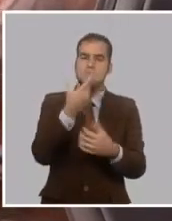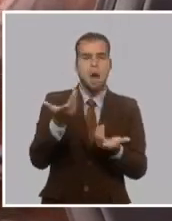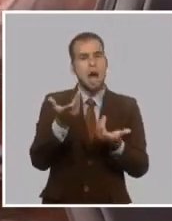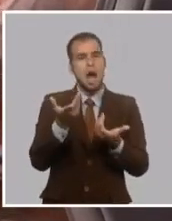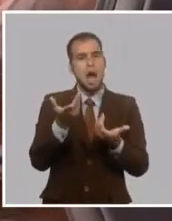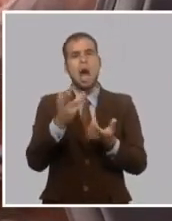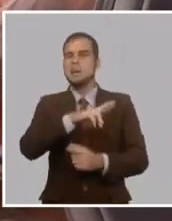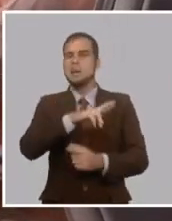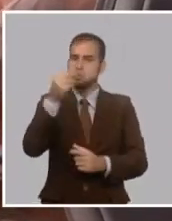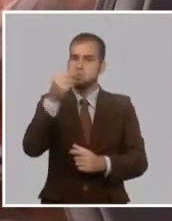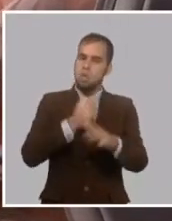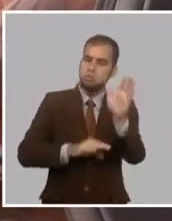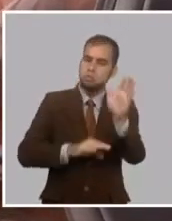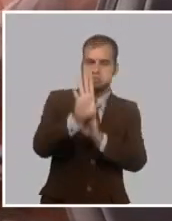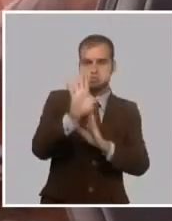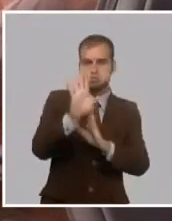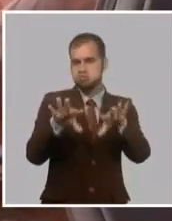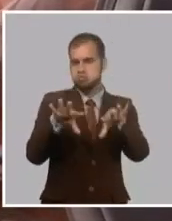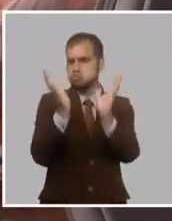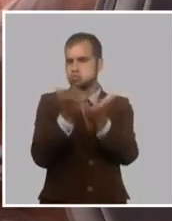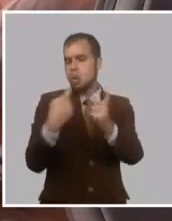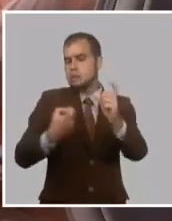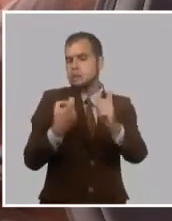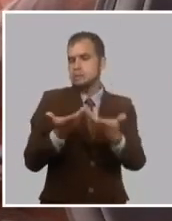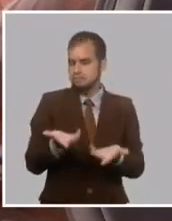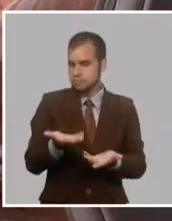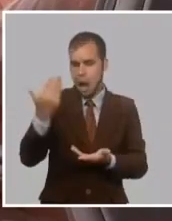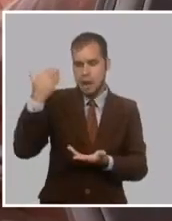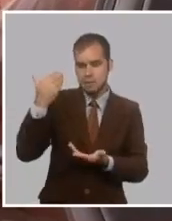enfrentar los desafíos que tenía por delante la gesta independentista?